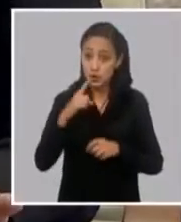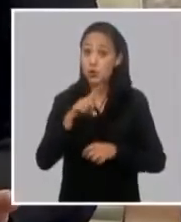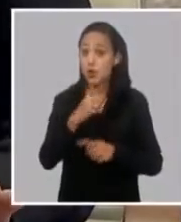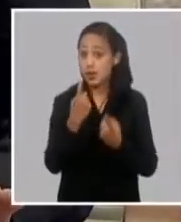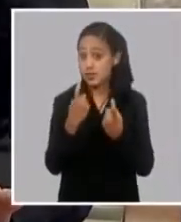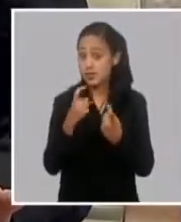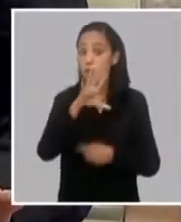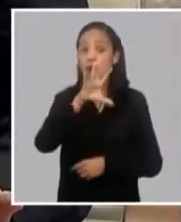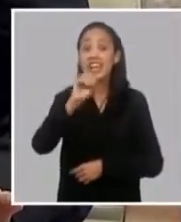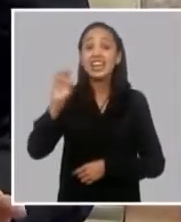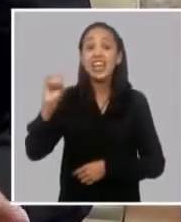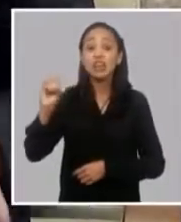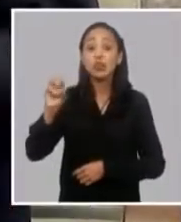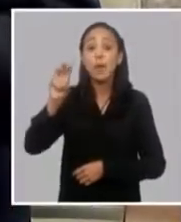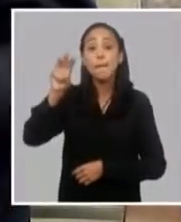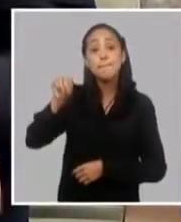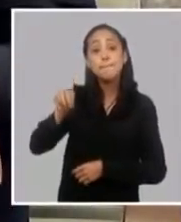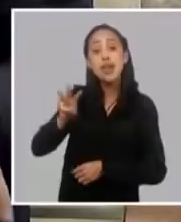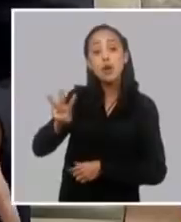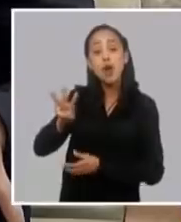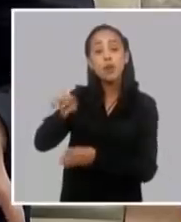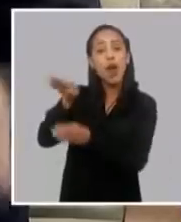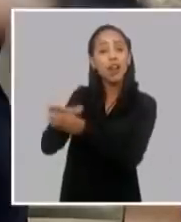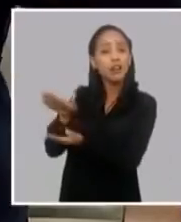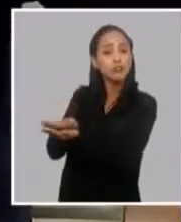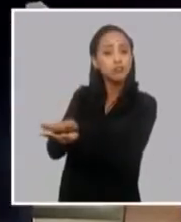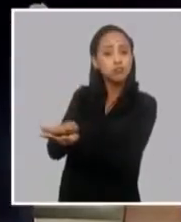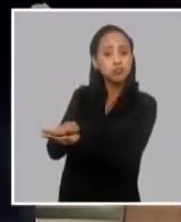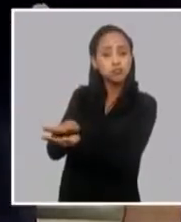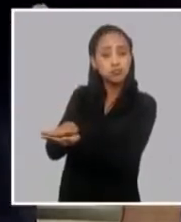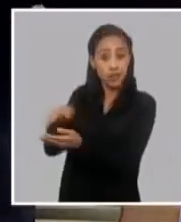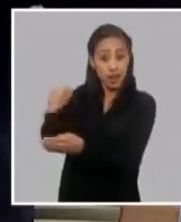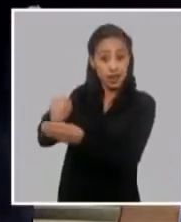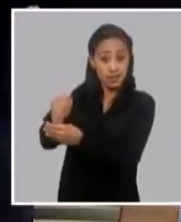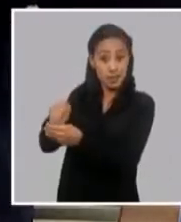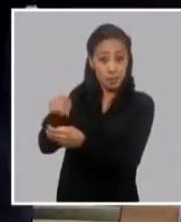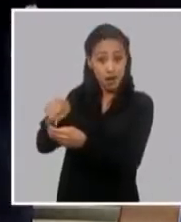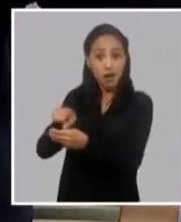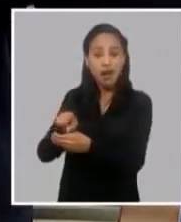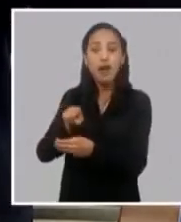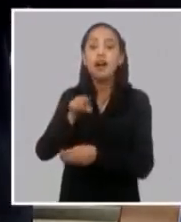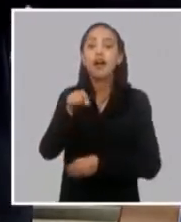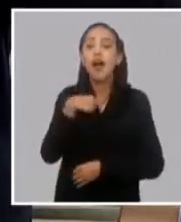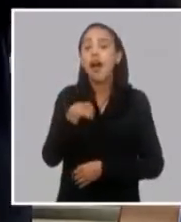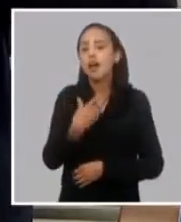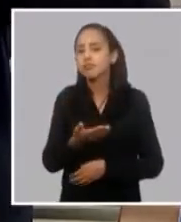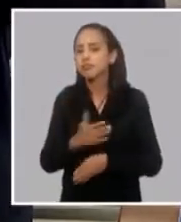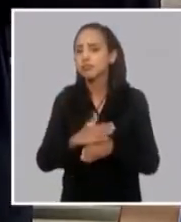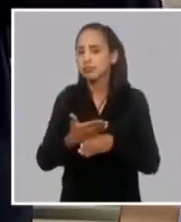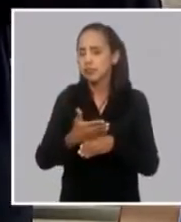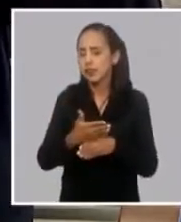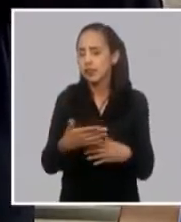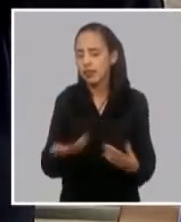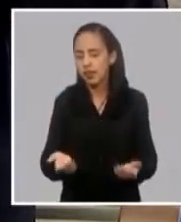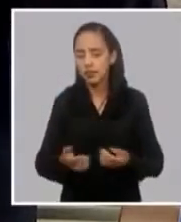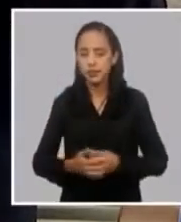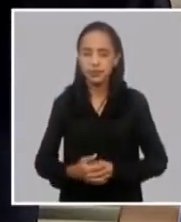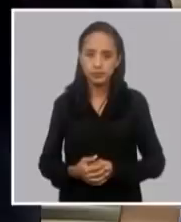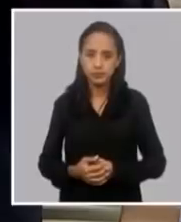de reserva. Es decir, 500 megawatts quiere decir que la capacidad de generación